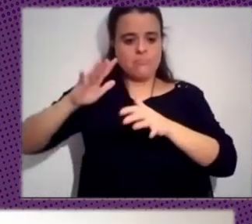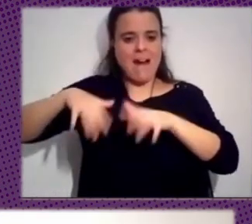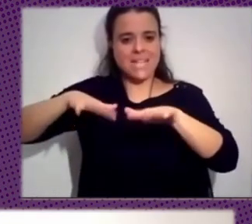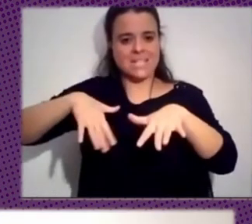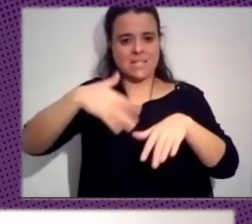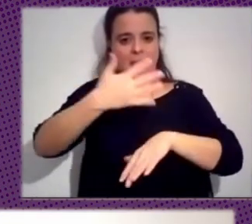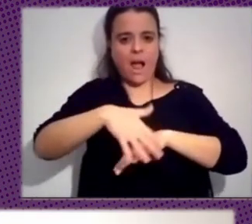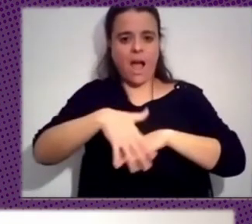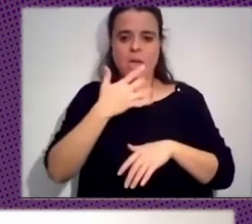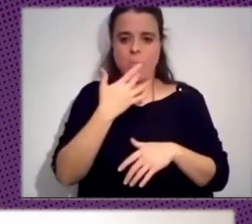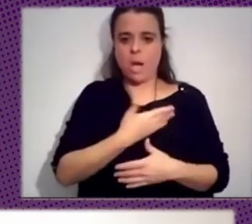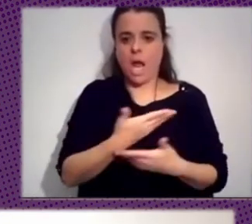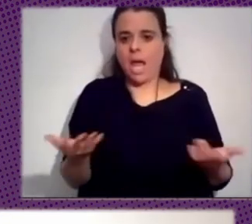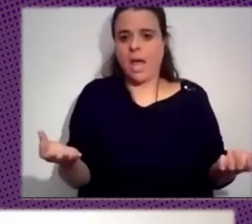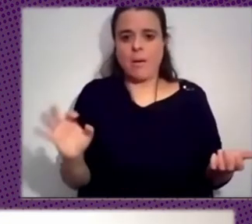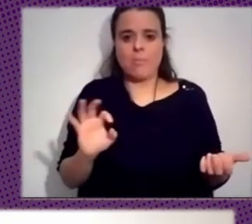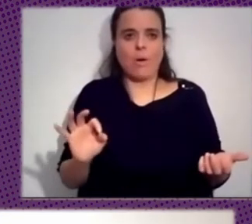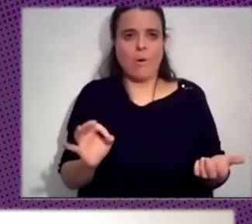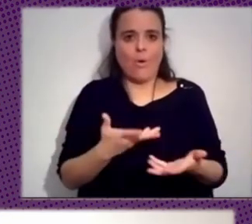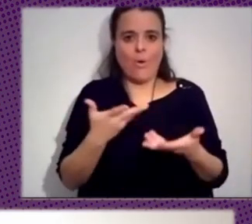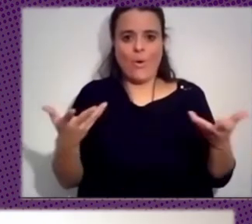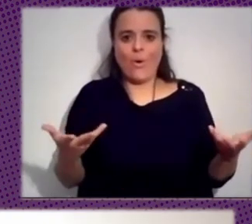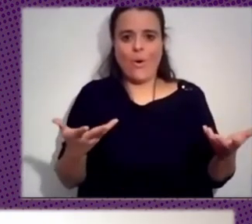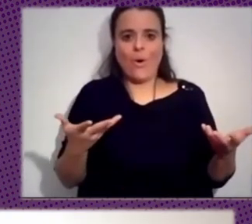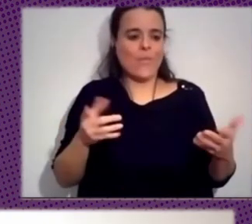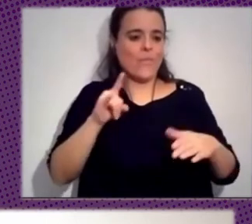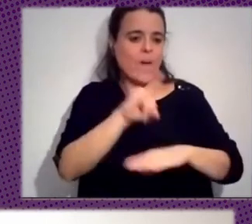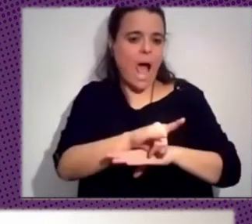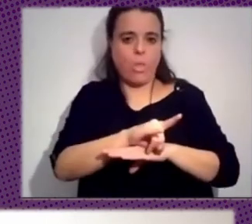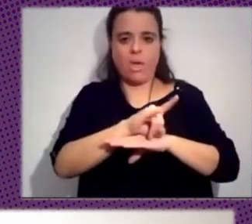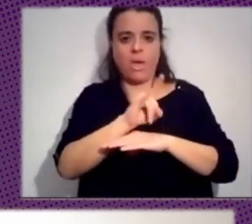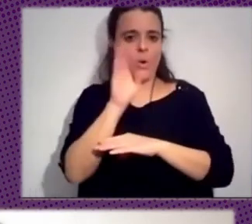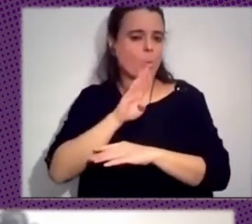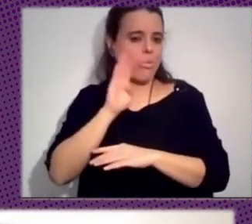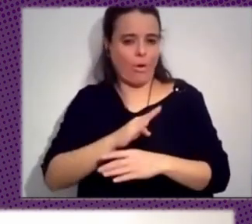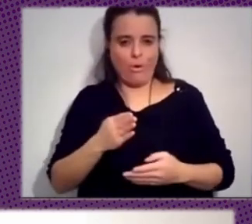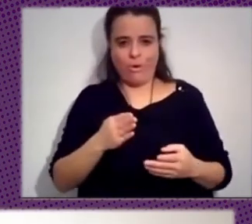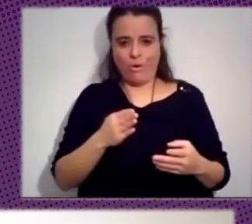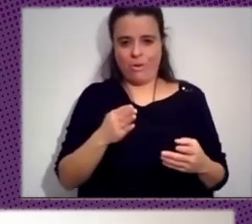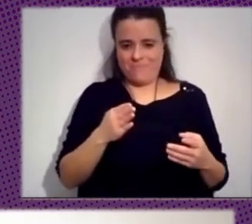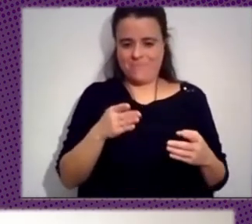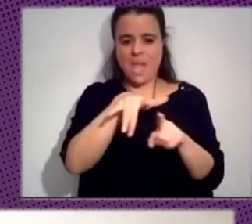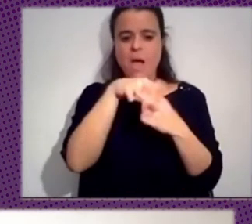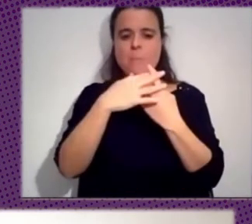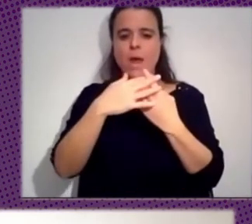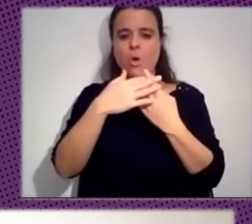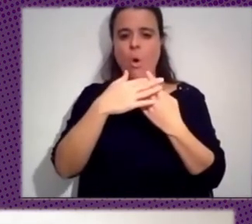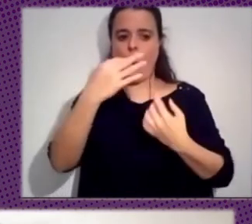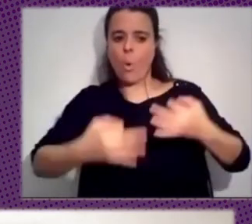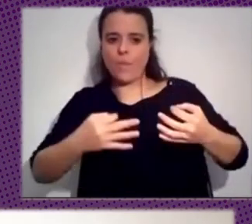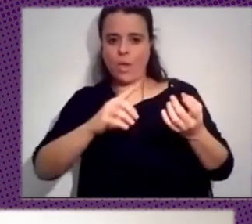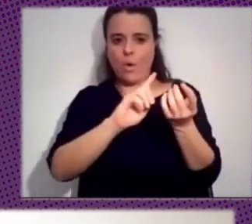desvele o que se haga conocimiento de fraudes, de corrupción, que se cambien los marcos jurídicos, que